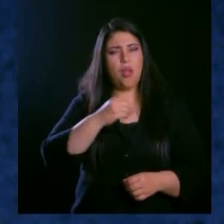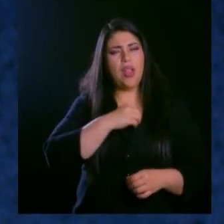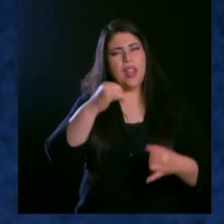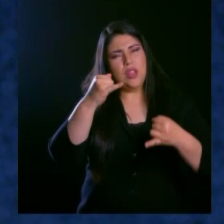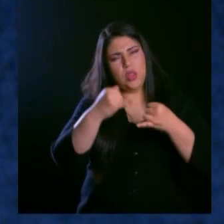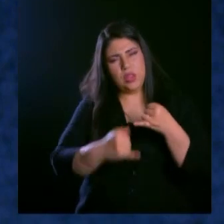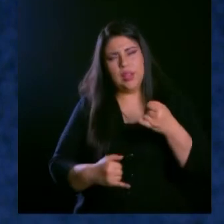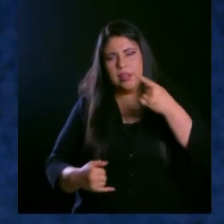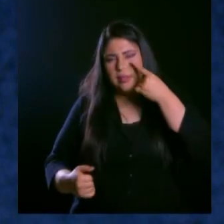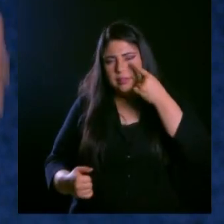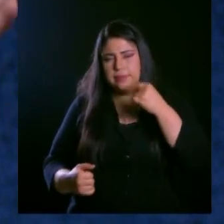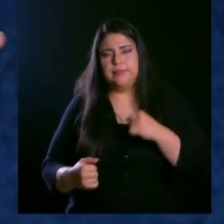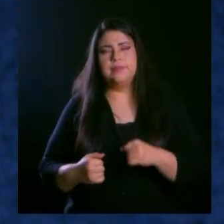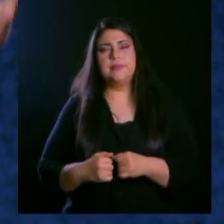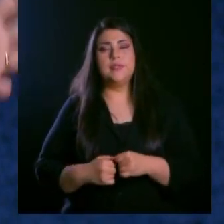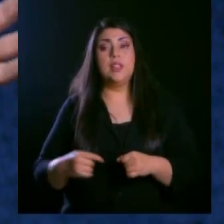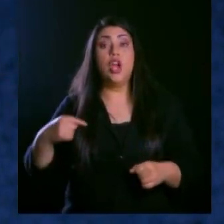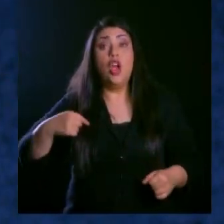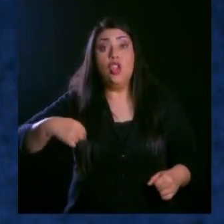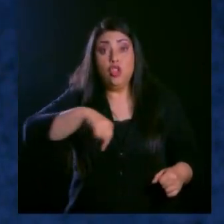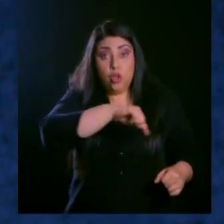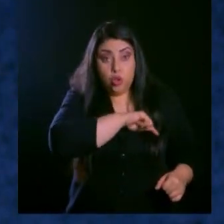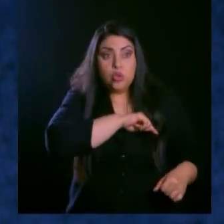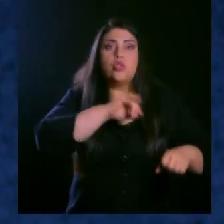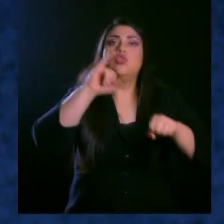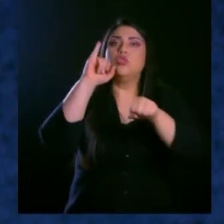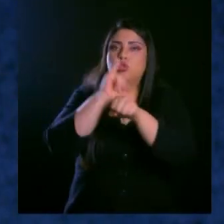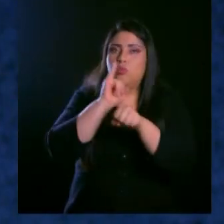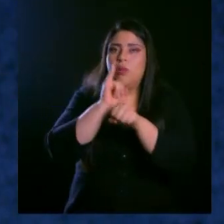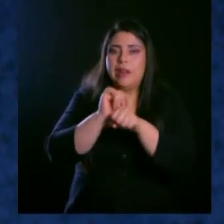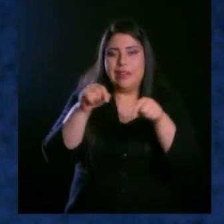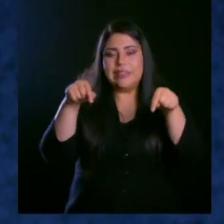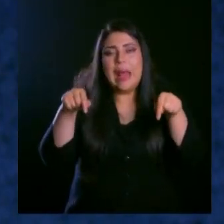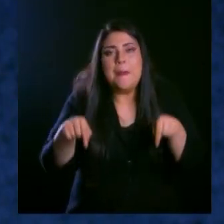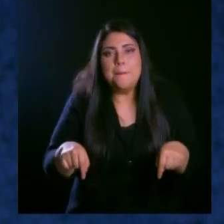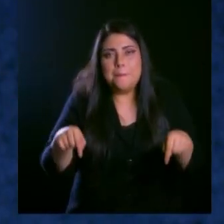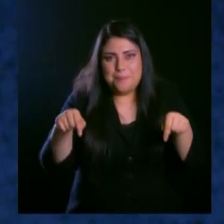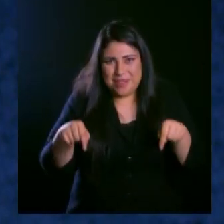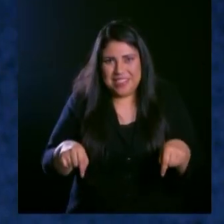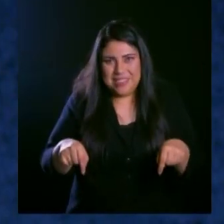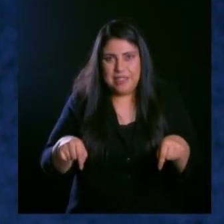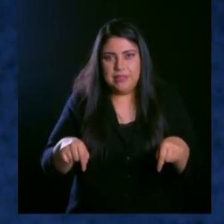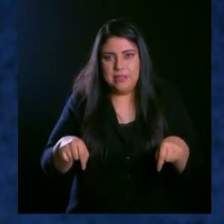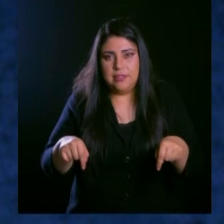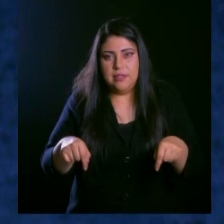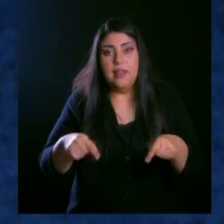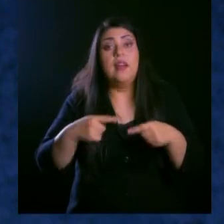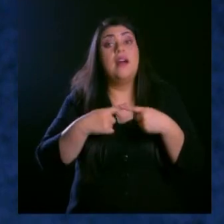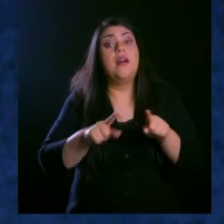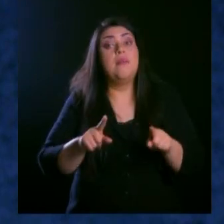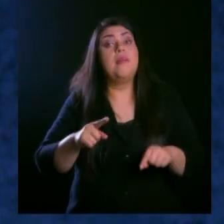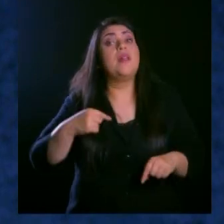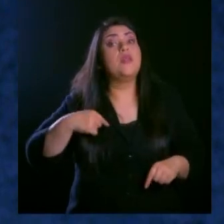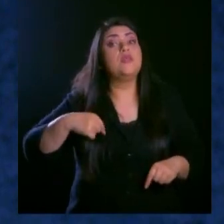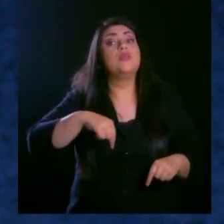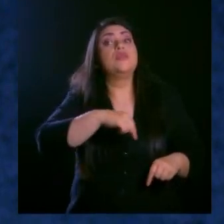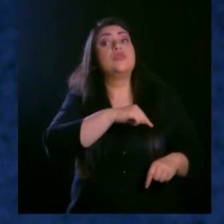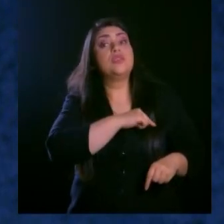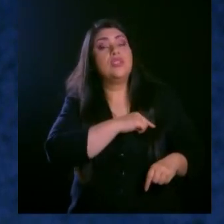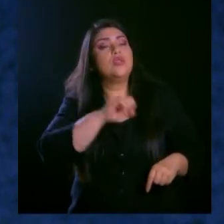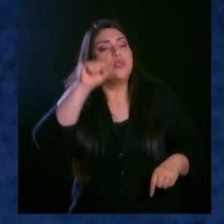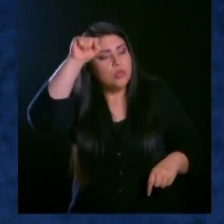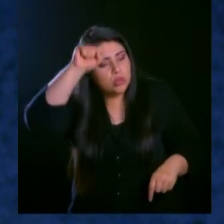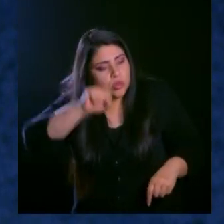contigo. Nosotros somos la iglesia del presente, siempre y cuando estemos dispuestos a desarrollar